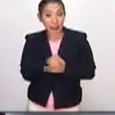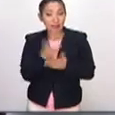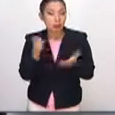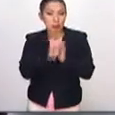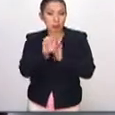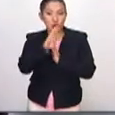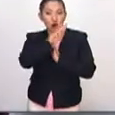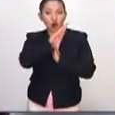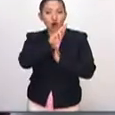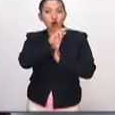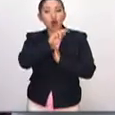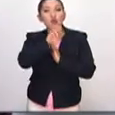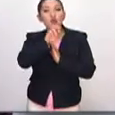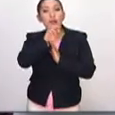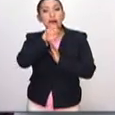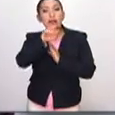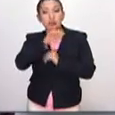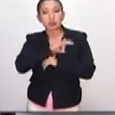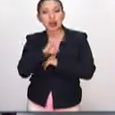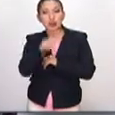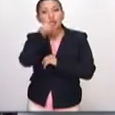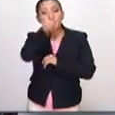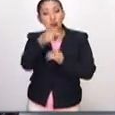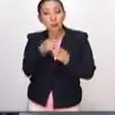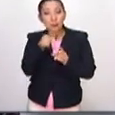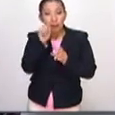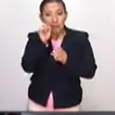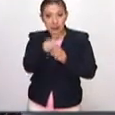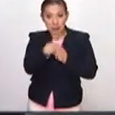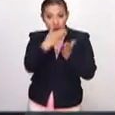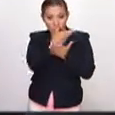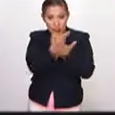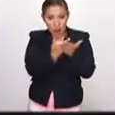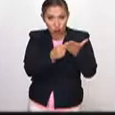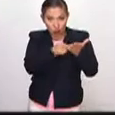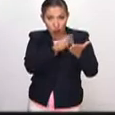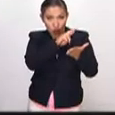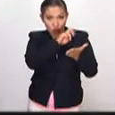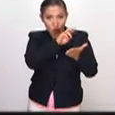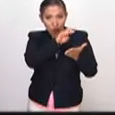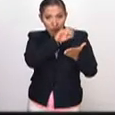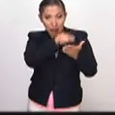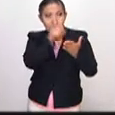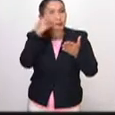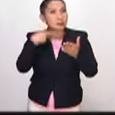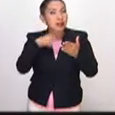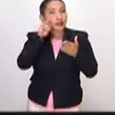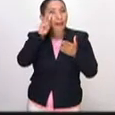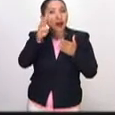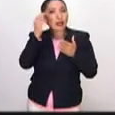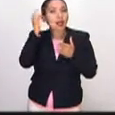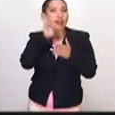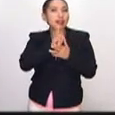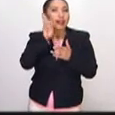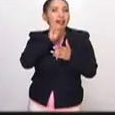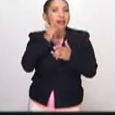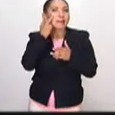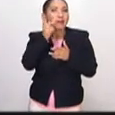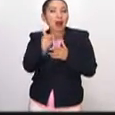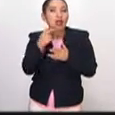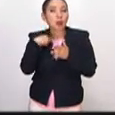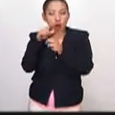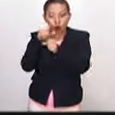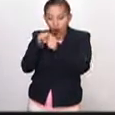en el caso de Rubens, tenemos la posibilidad de que a partir del dibujo que hay de Rubens, la gente puede experimentar,